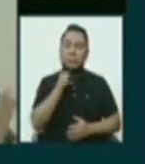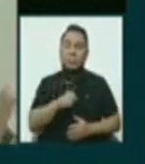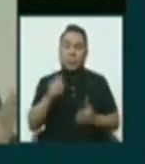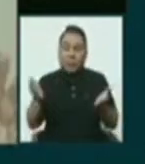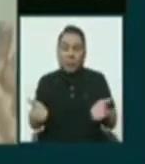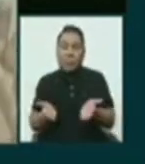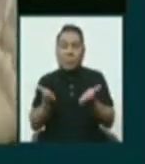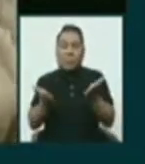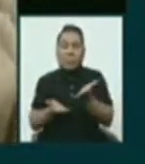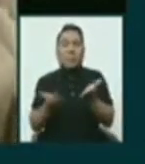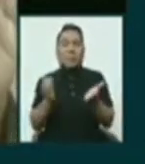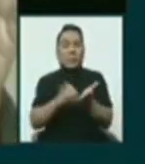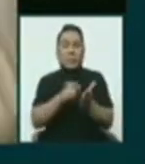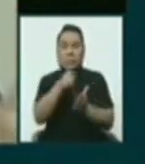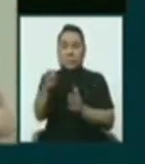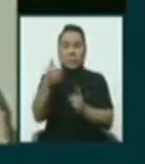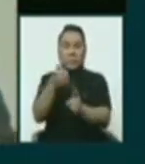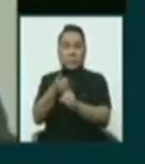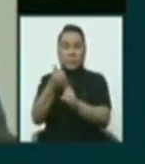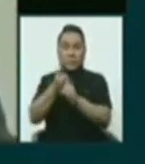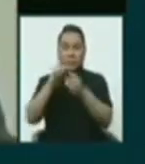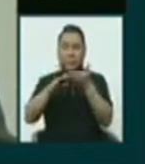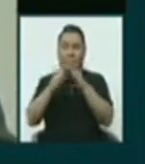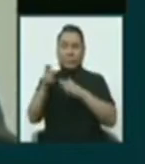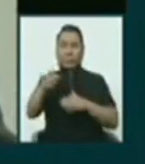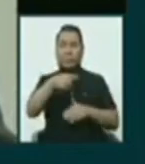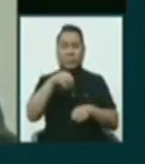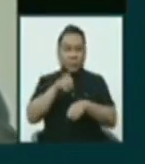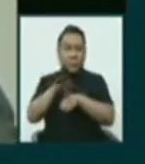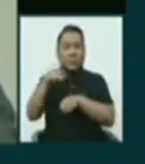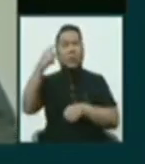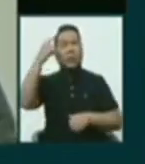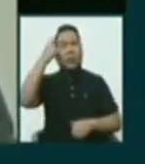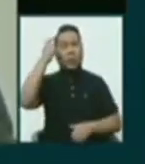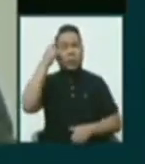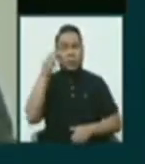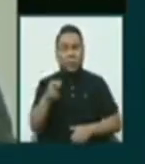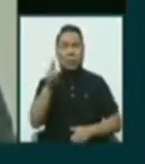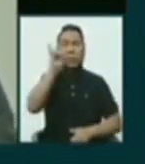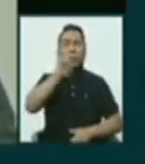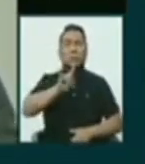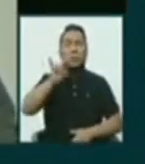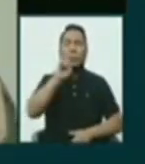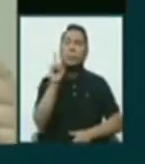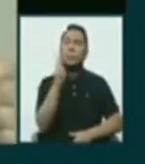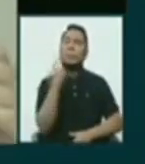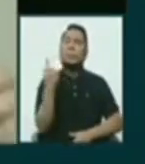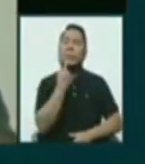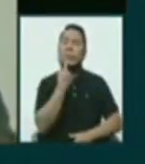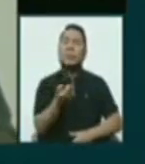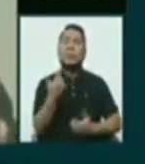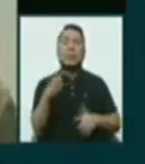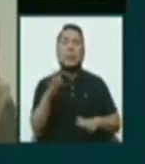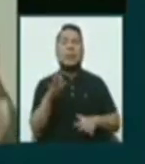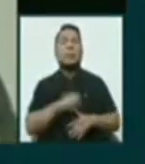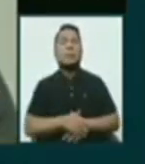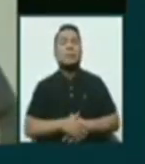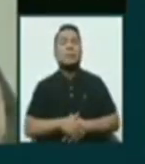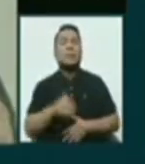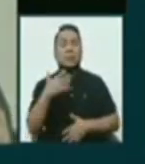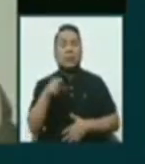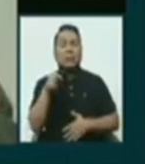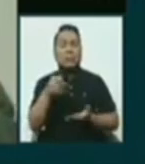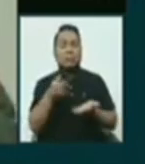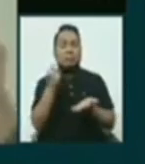impulsar más para que la misma población tome conciencia también sobre este uso. No solamente es como decir, bueno, ya, está